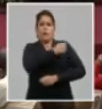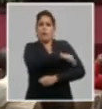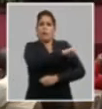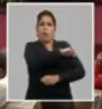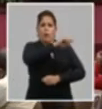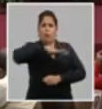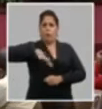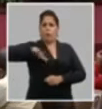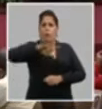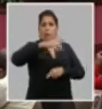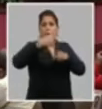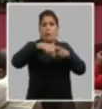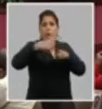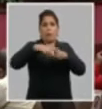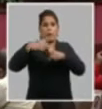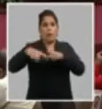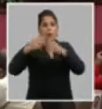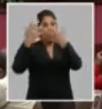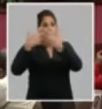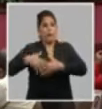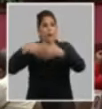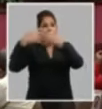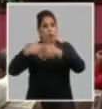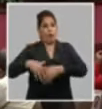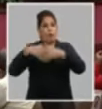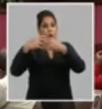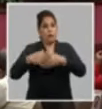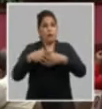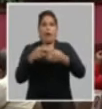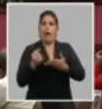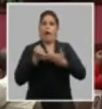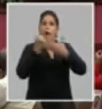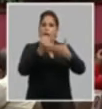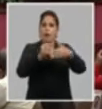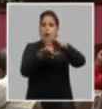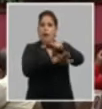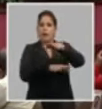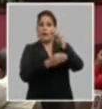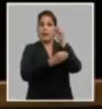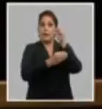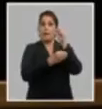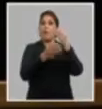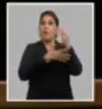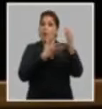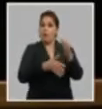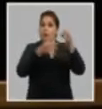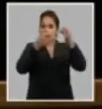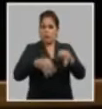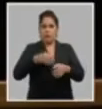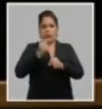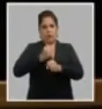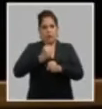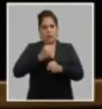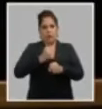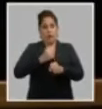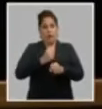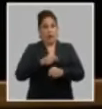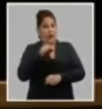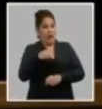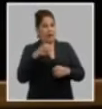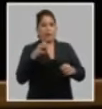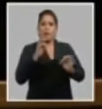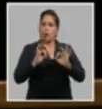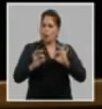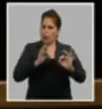pueblo sobre los medios fundamentales de producción constituye la base del poder real de los trabajadores y, por tanto,